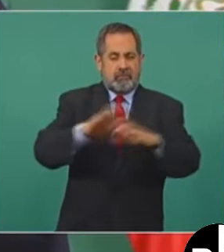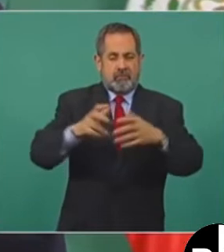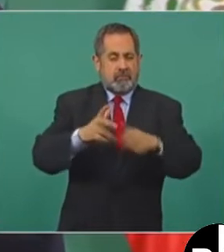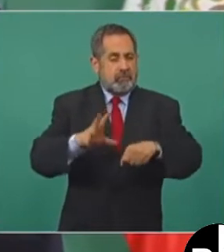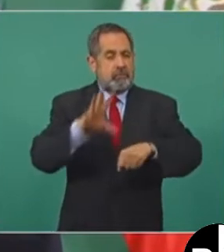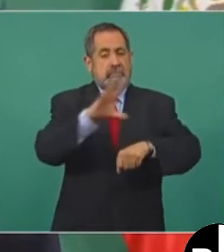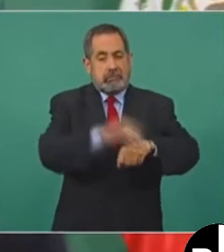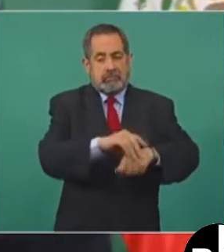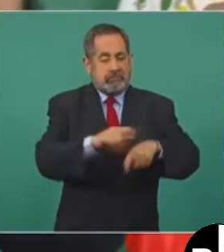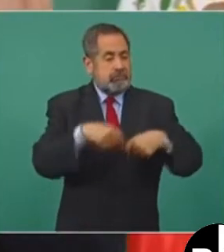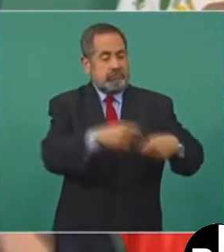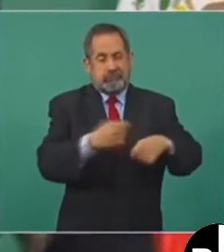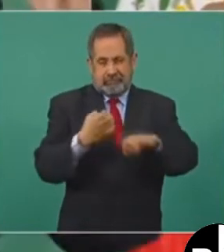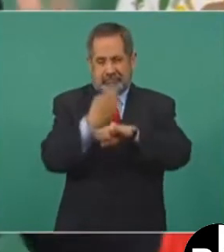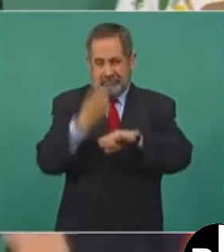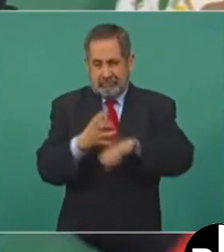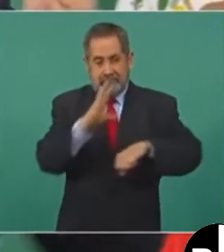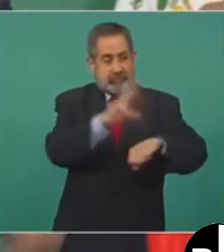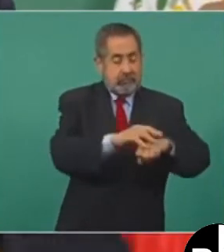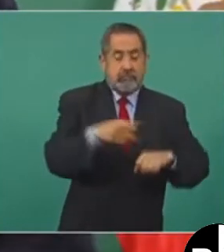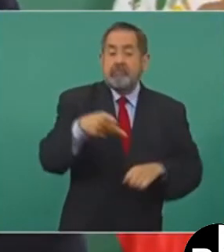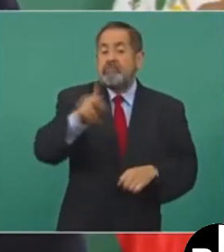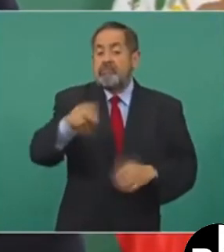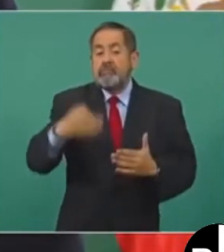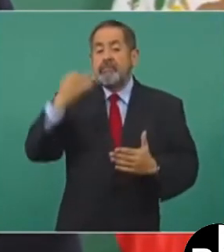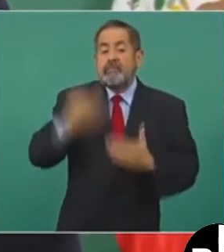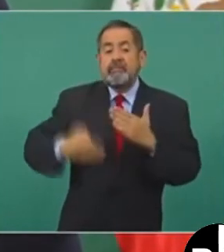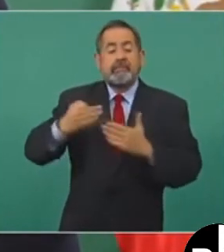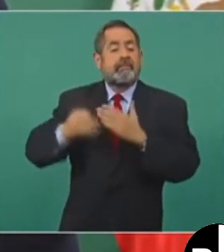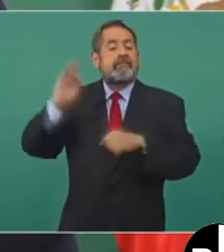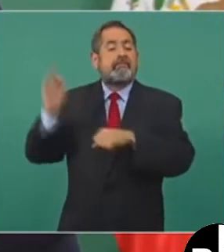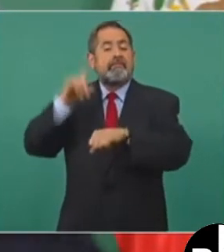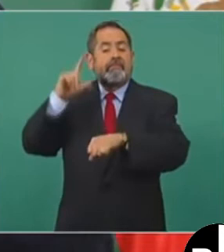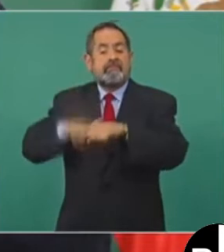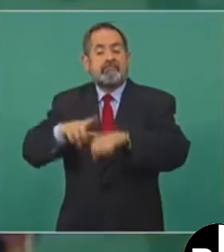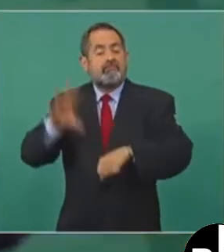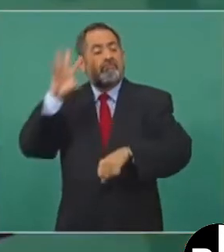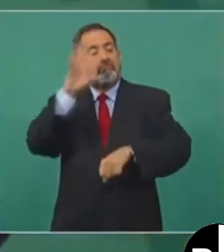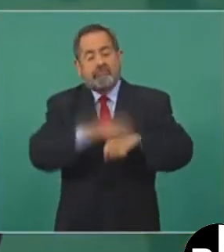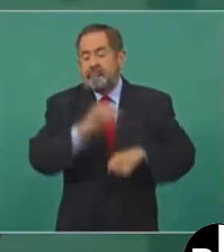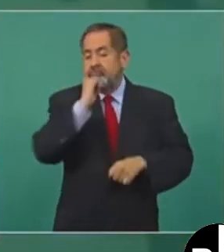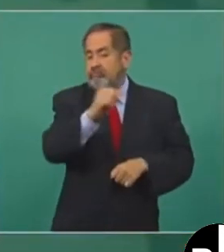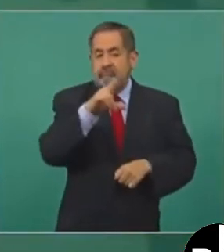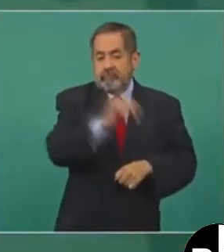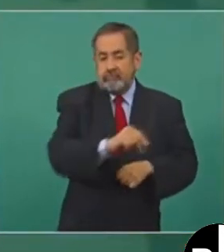pero no hay el permiso de la autoridad federal